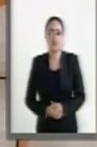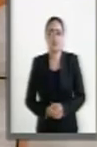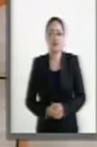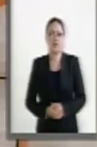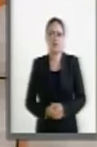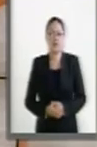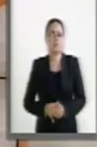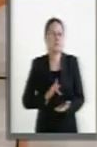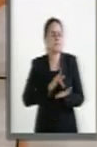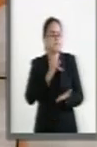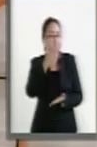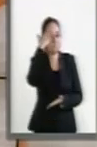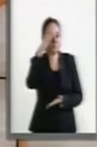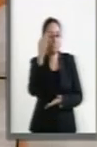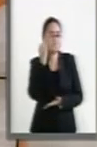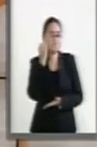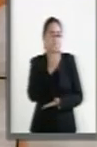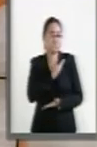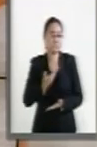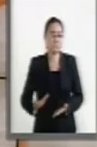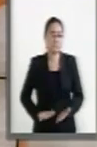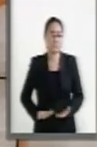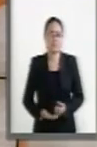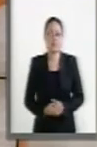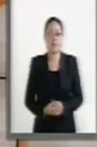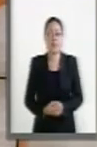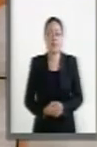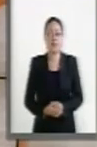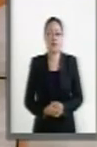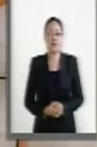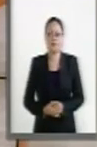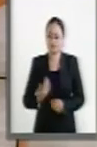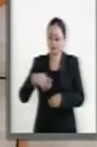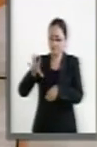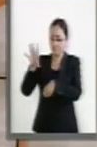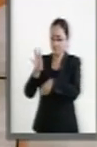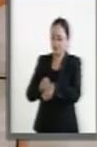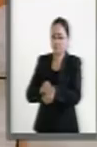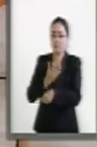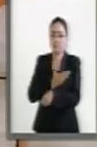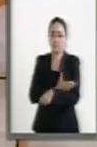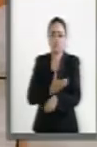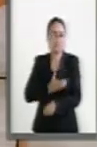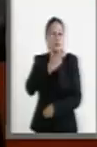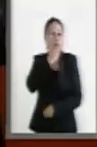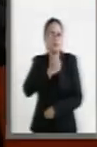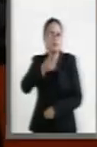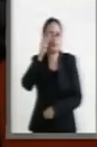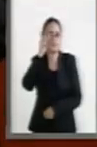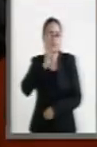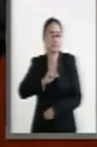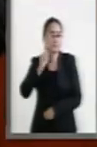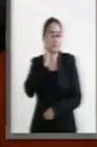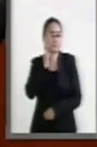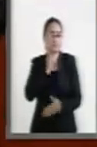Gracias, presidente, con la venida de mis compañeras y compañeros legisladores.